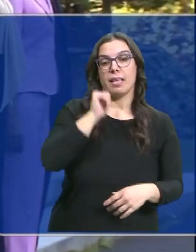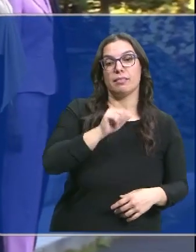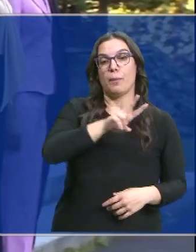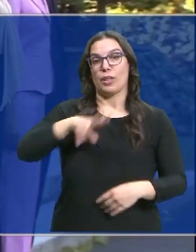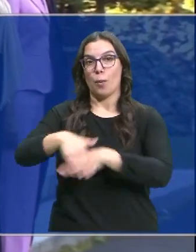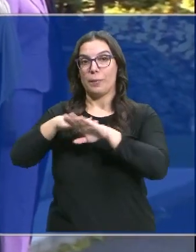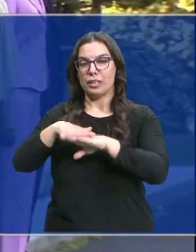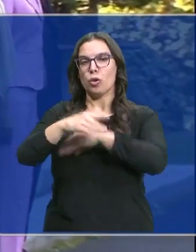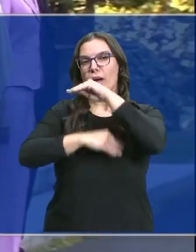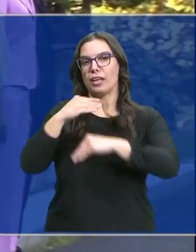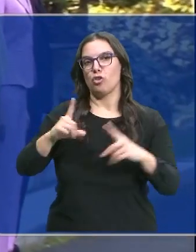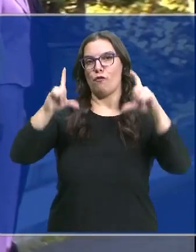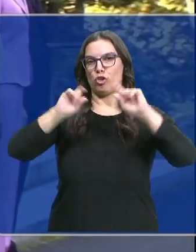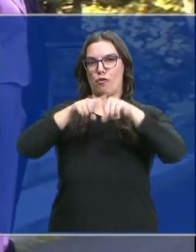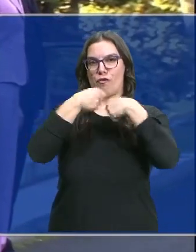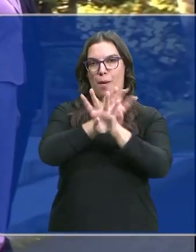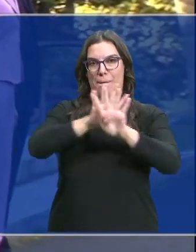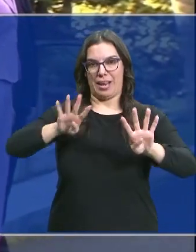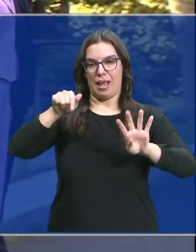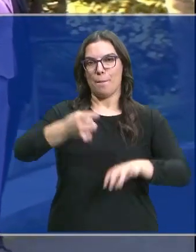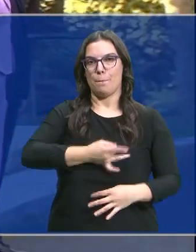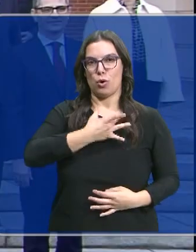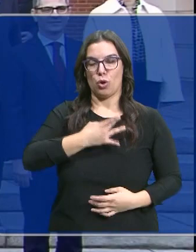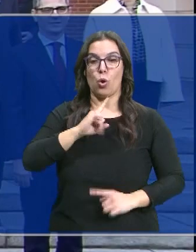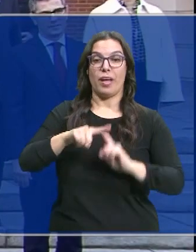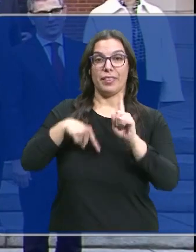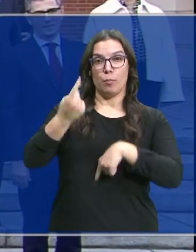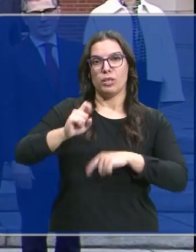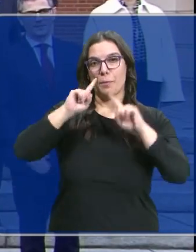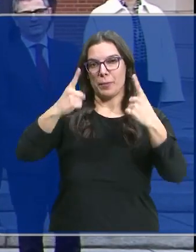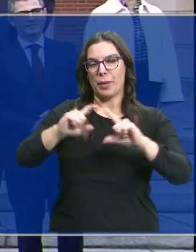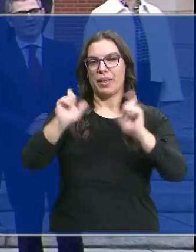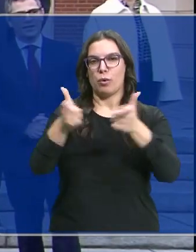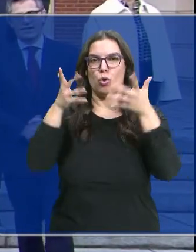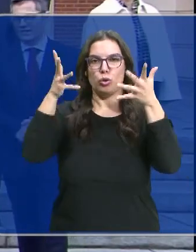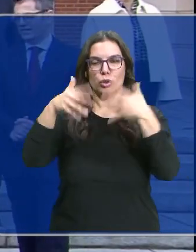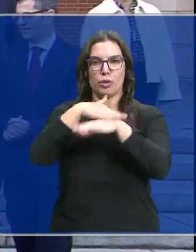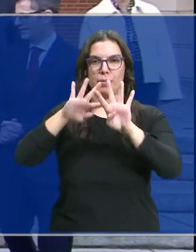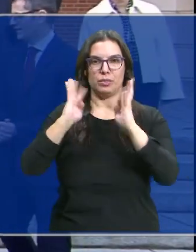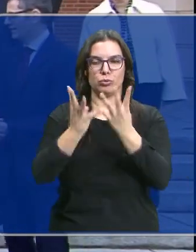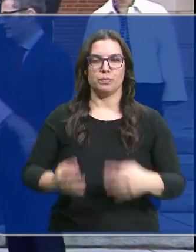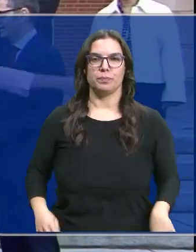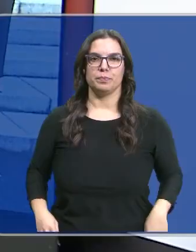ministros se han hecho la foto de familia del Ejecutivo en Moncloa antes de su primera reunión del Consejo de Ministros.